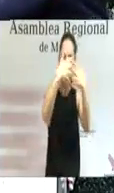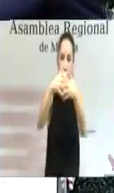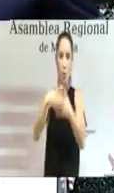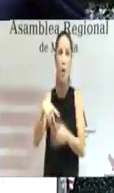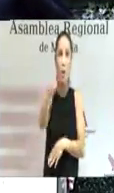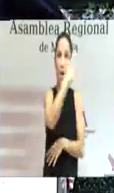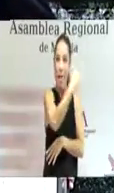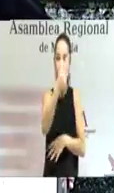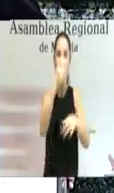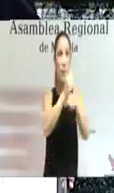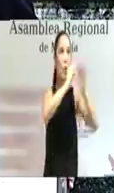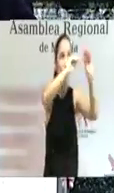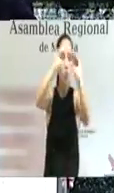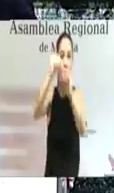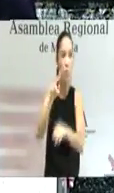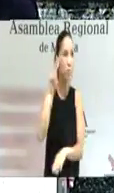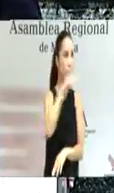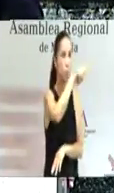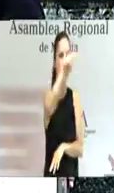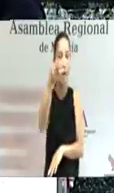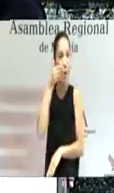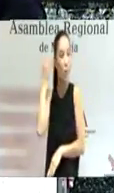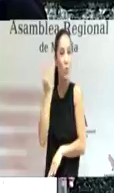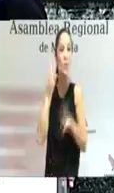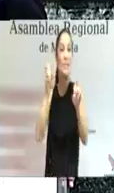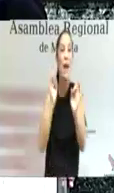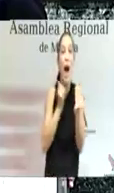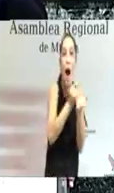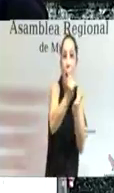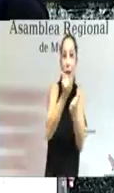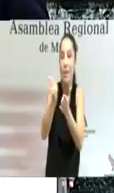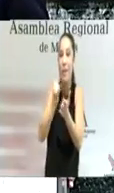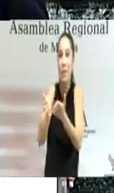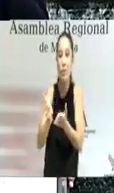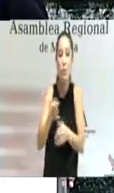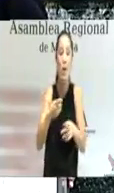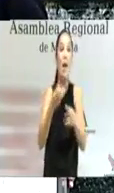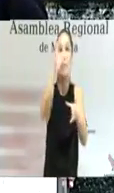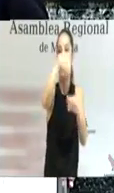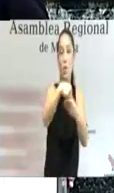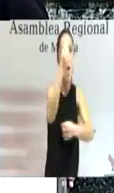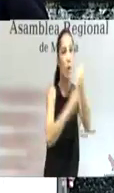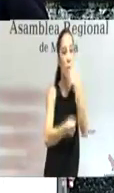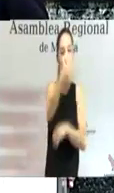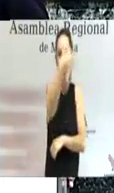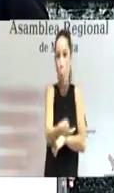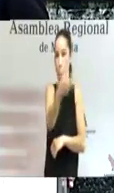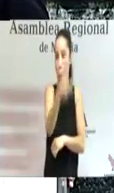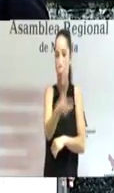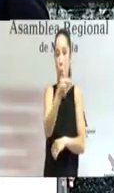trabajo que hacen todos ellos porque la agricultura está en gran parte de nuestra economía directa o indirectamente.